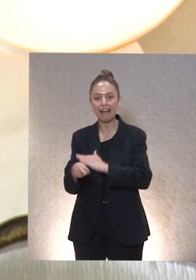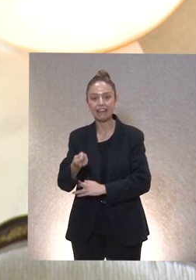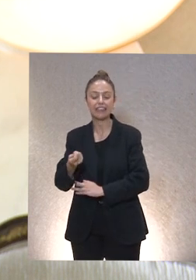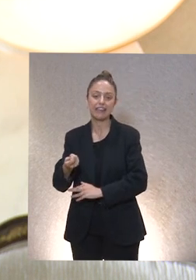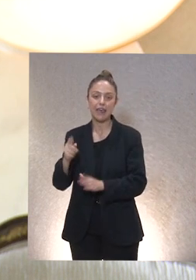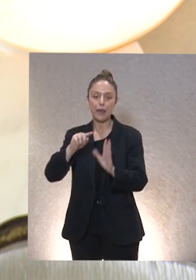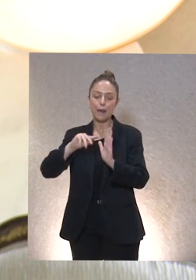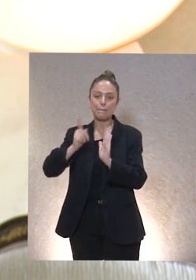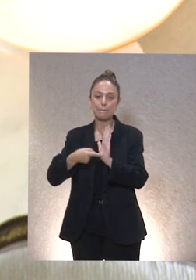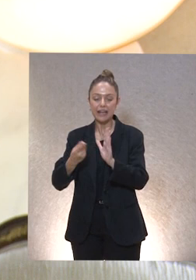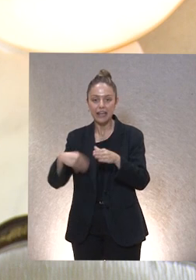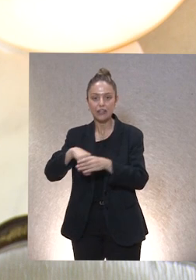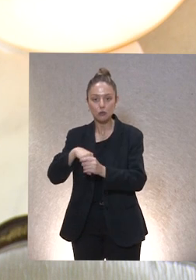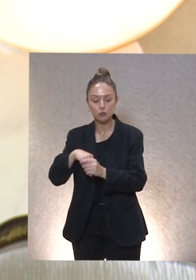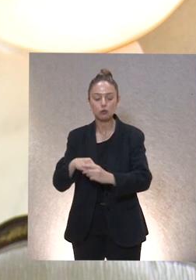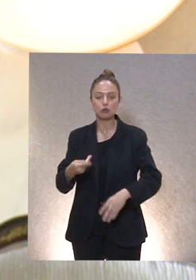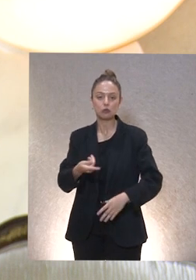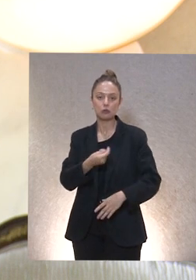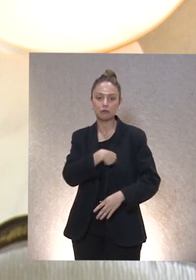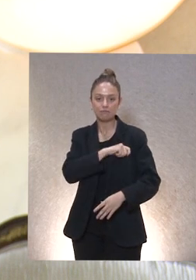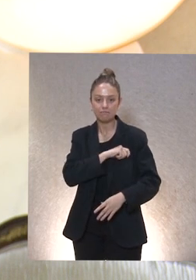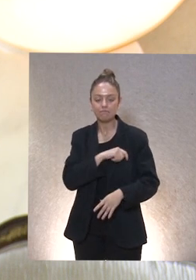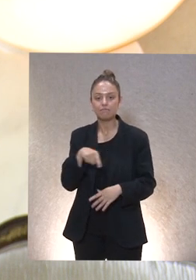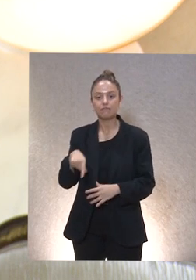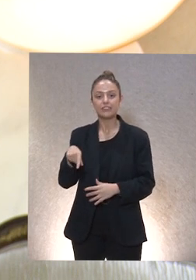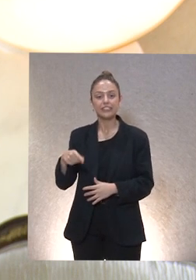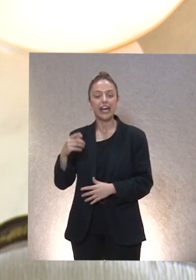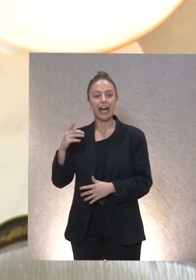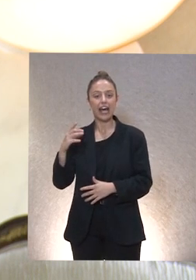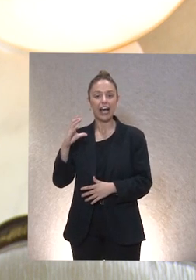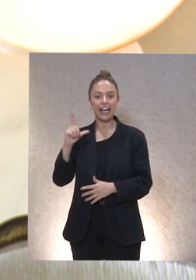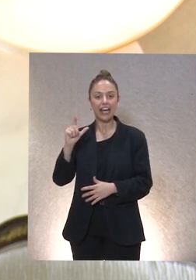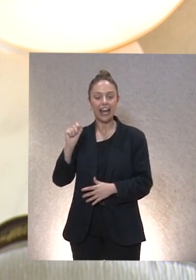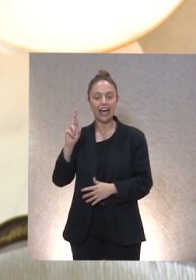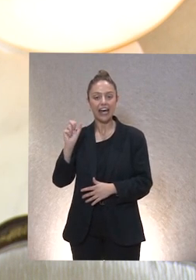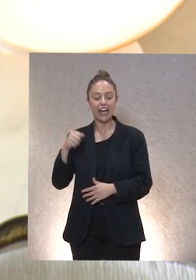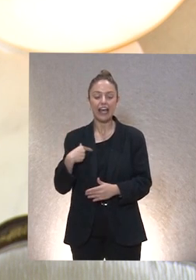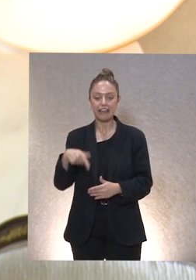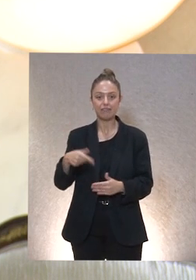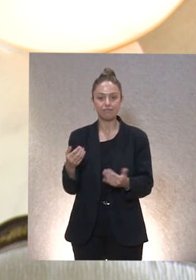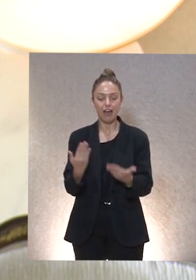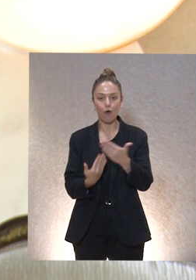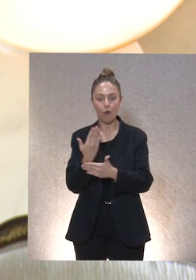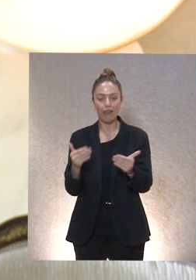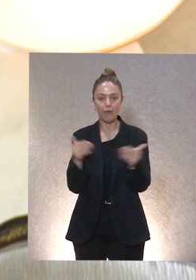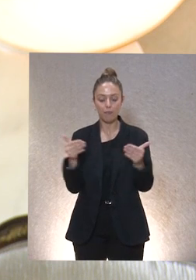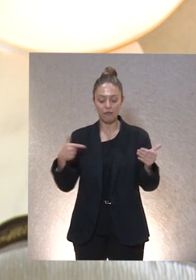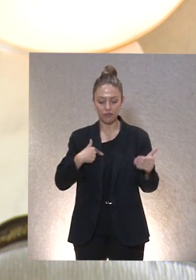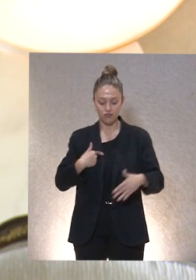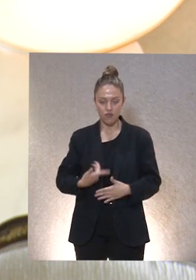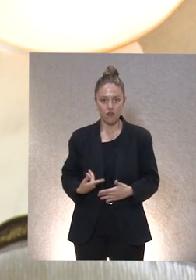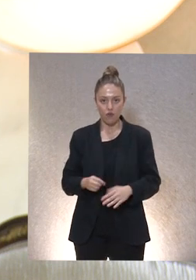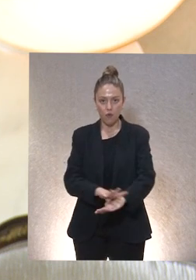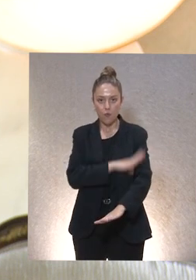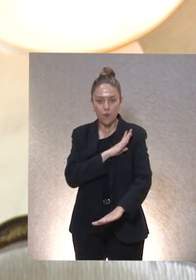y a mi querida presidenta, doña Clara, porque, bueno, saludaros y abrir esta jornada resulta emocionante y es un